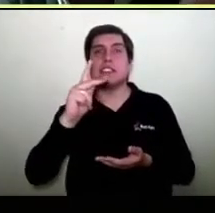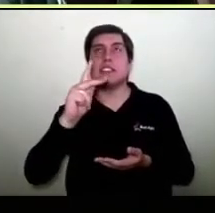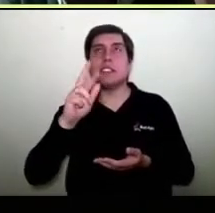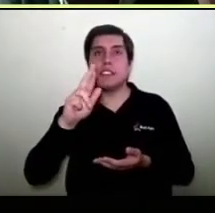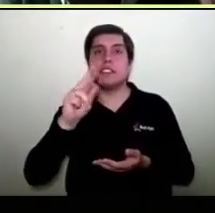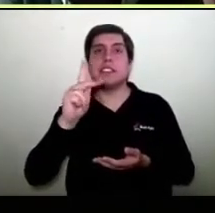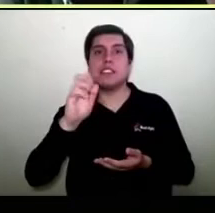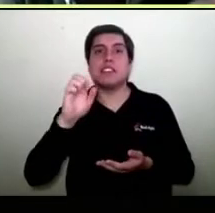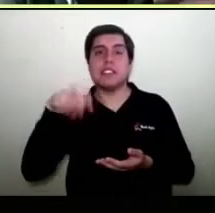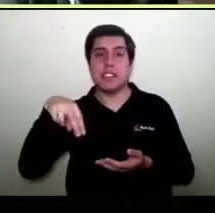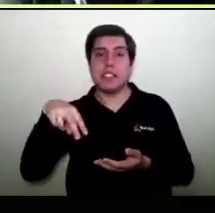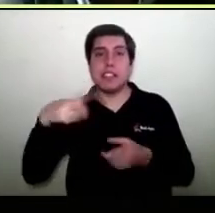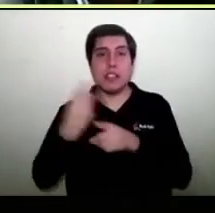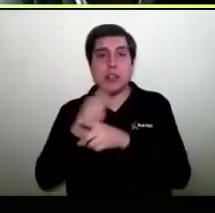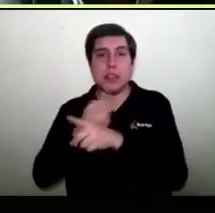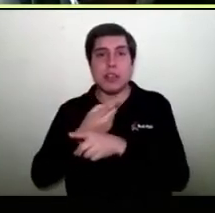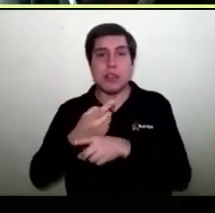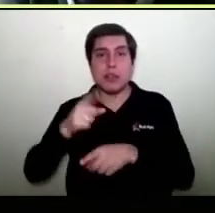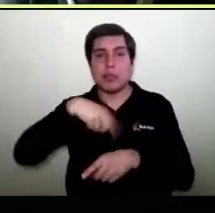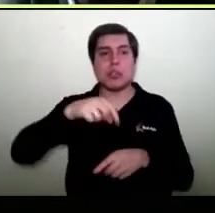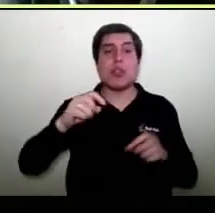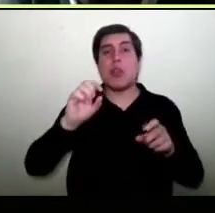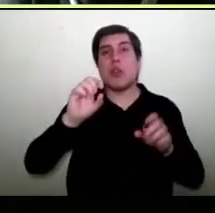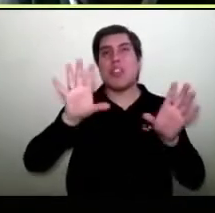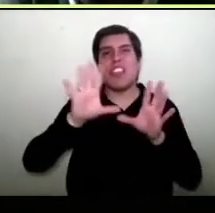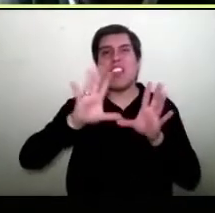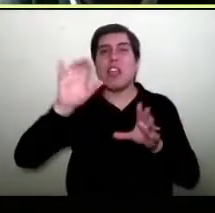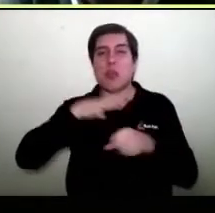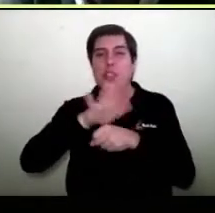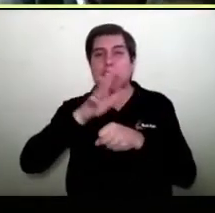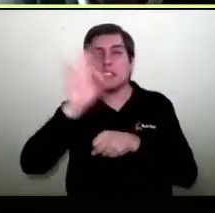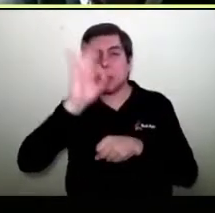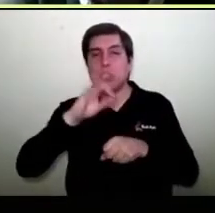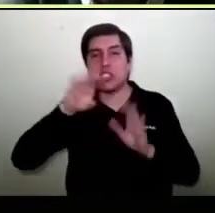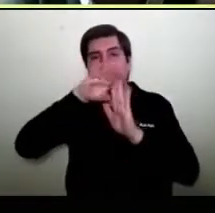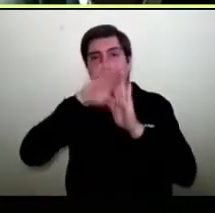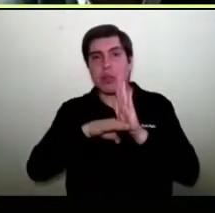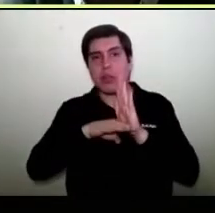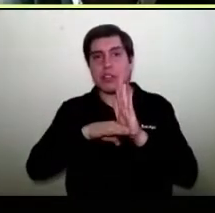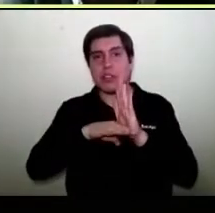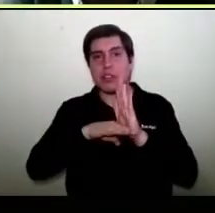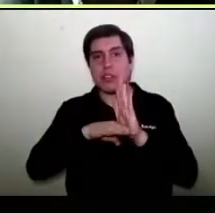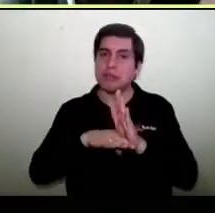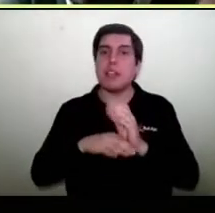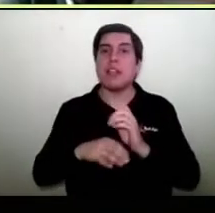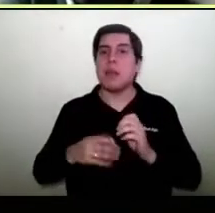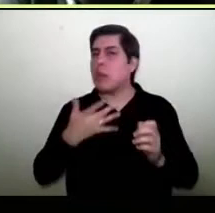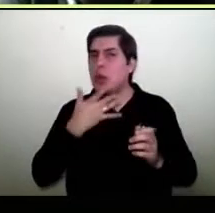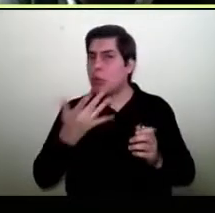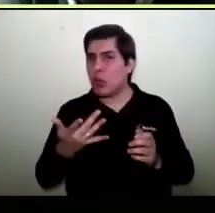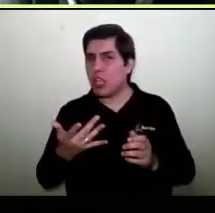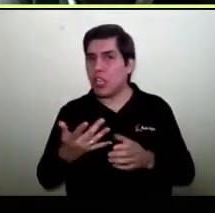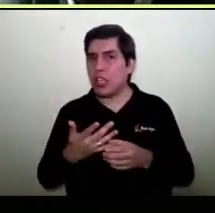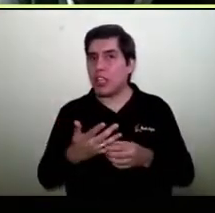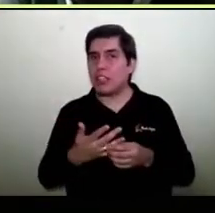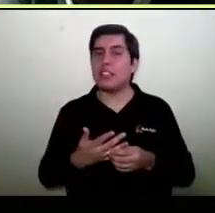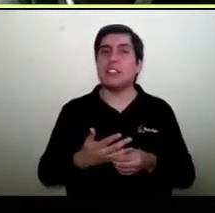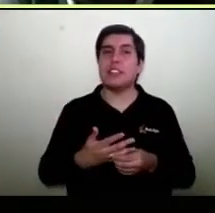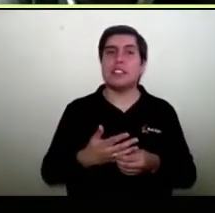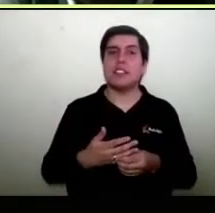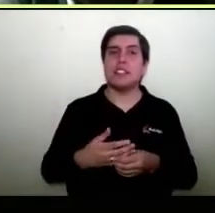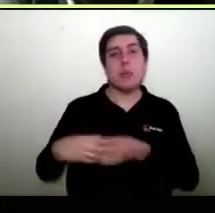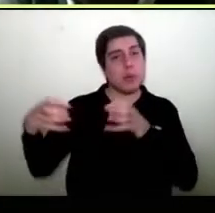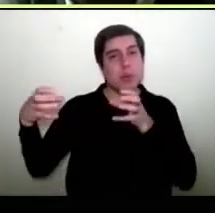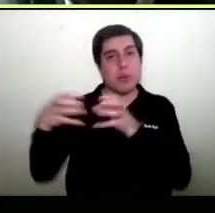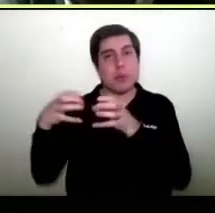no porque somos bonitos, como decían por ahí, sino porque somos 720 empresas que tenemos un volumen de despacho que nos permite